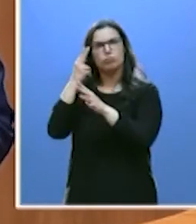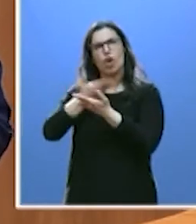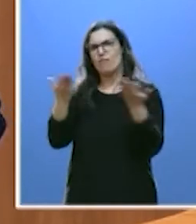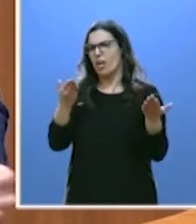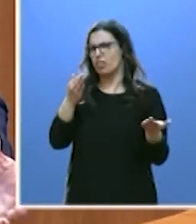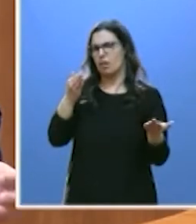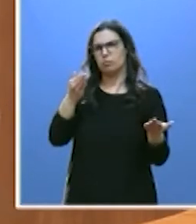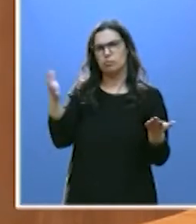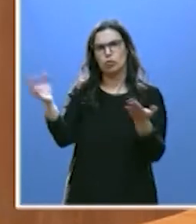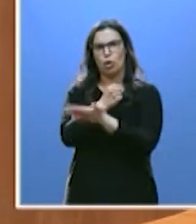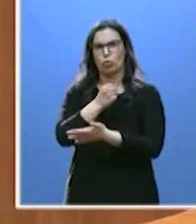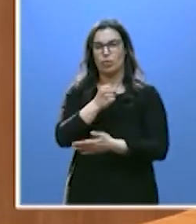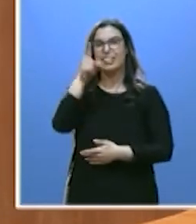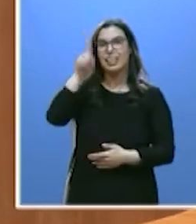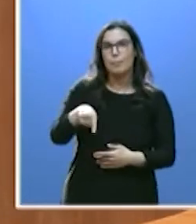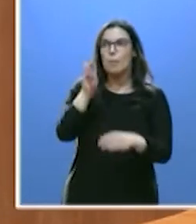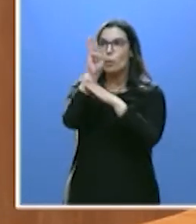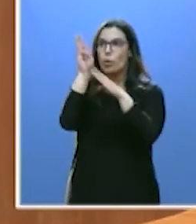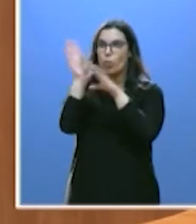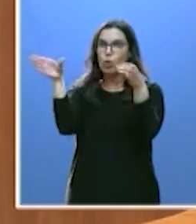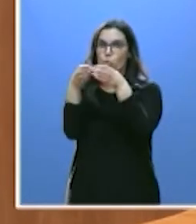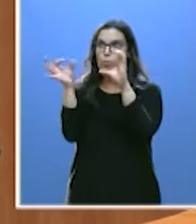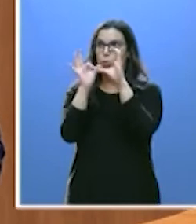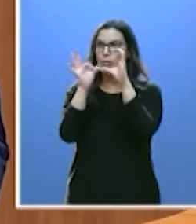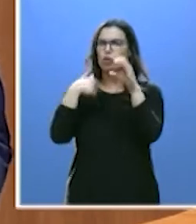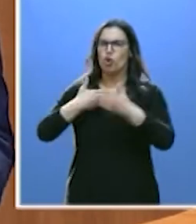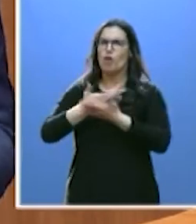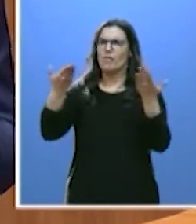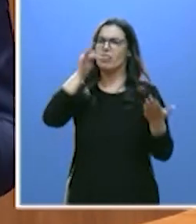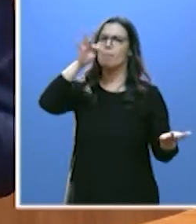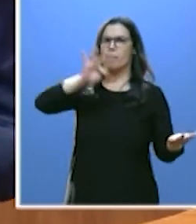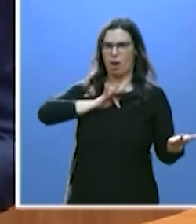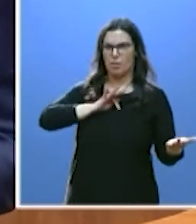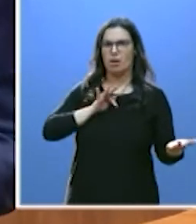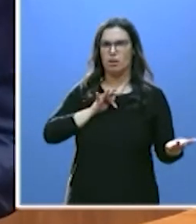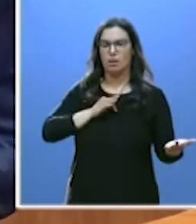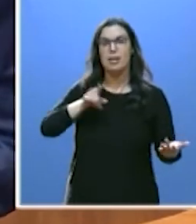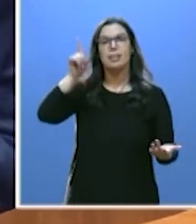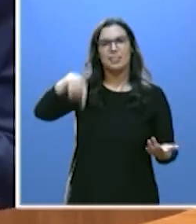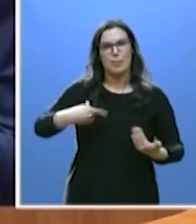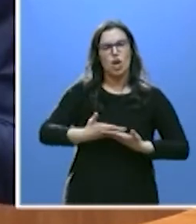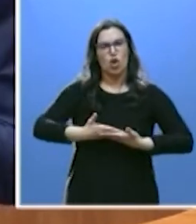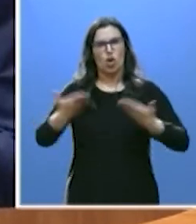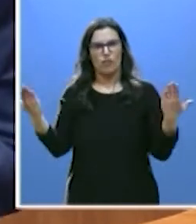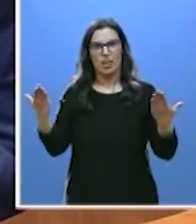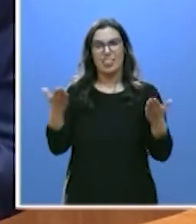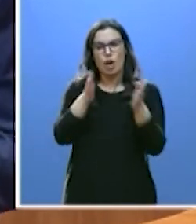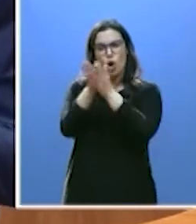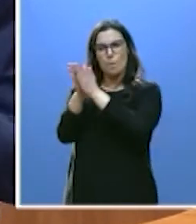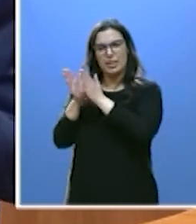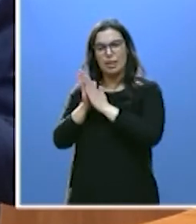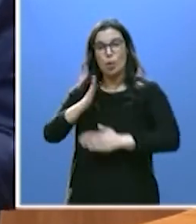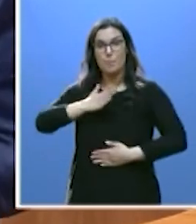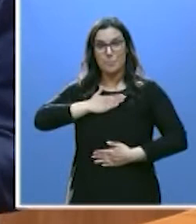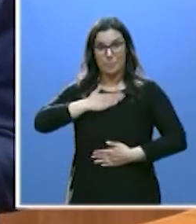palabra de todos los procuradores de ciudadanos de esta Cámara. Confío en la palabra de todos mis compañeros